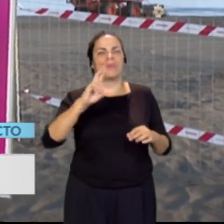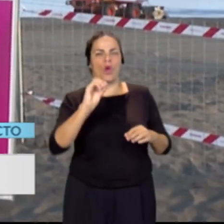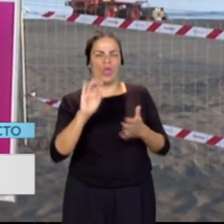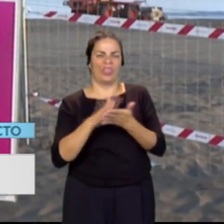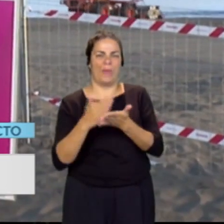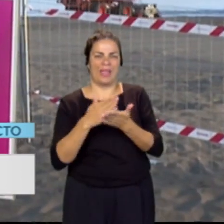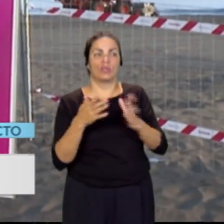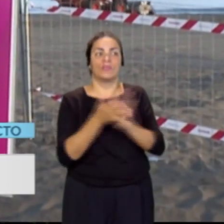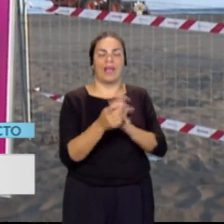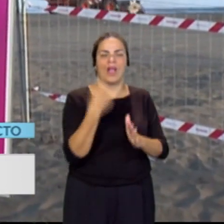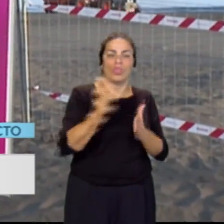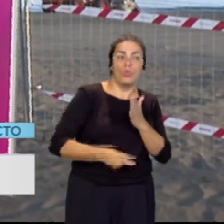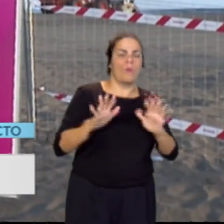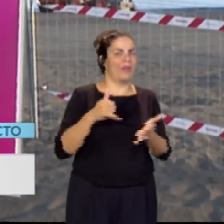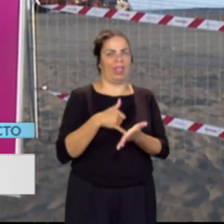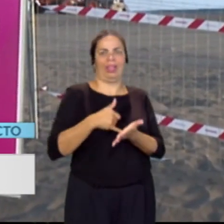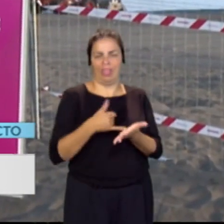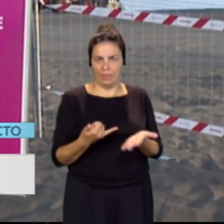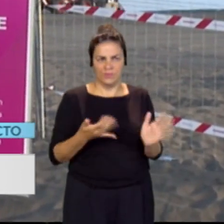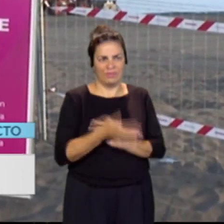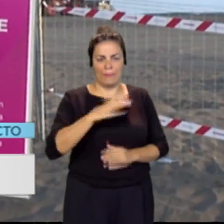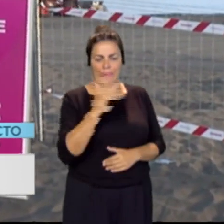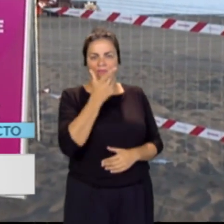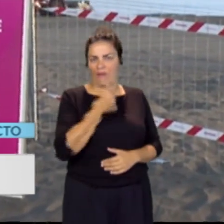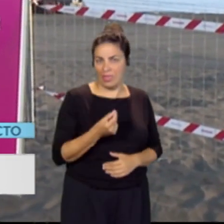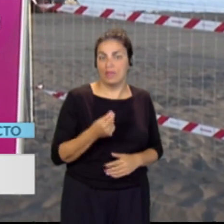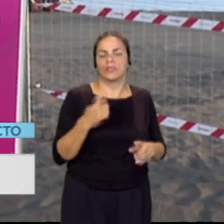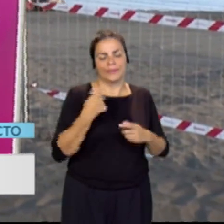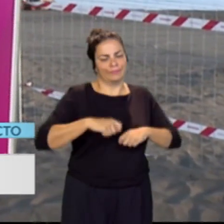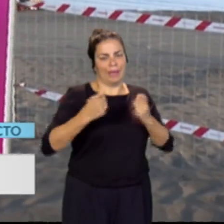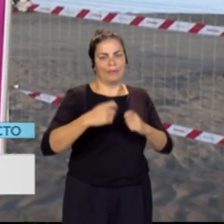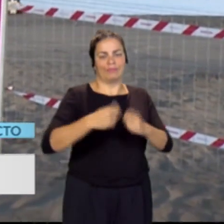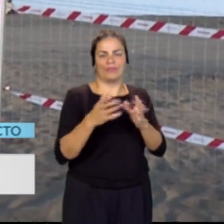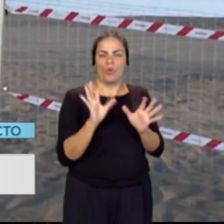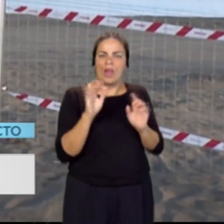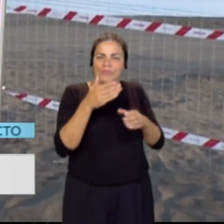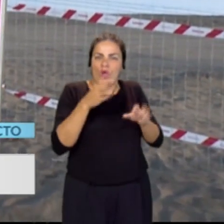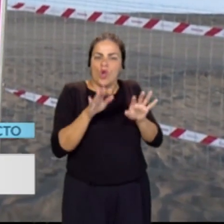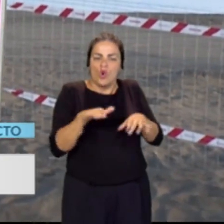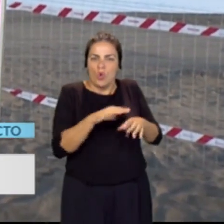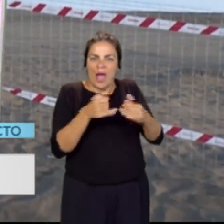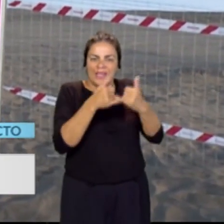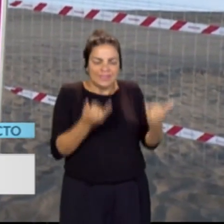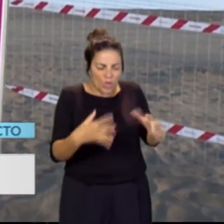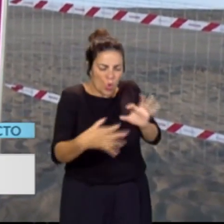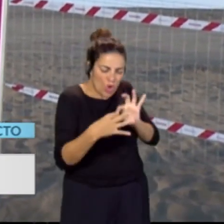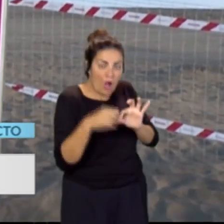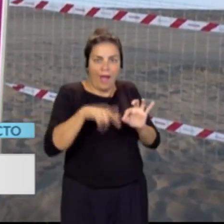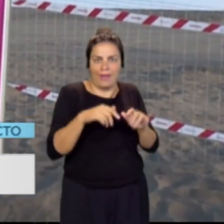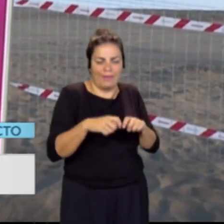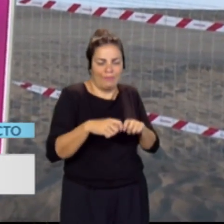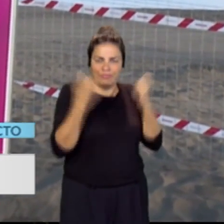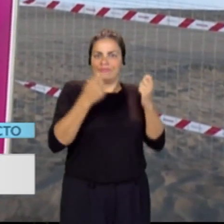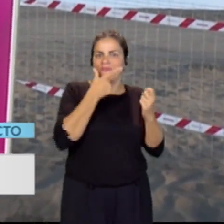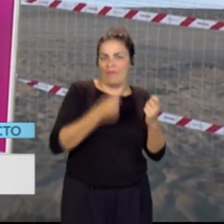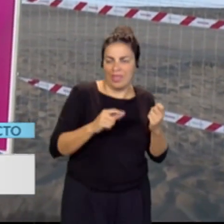y era habitual que sufriera algunas roturas en sus puntos de unión. El nuevo emisario es de